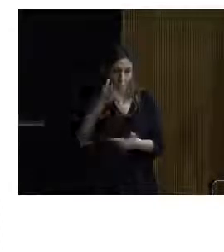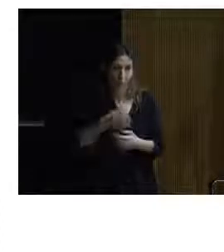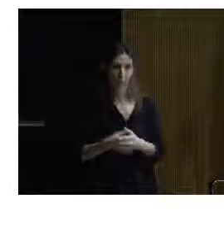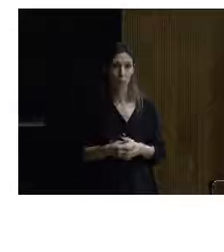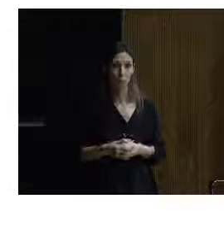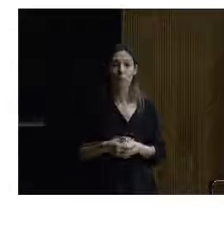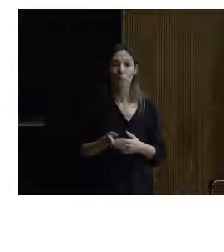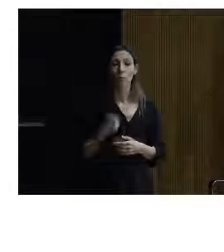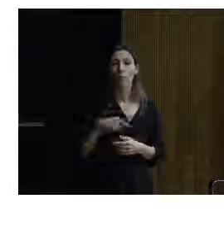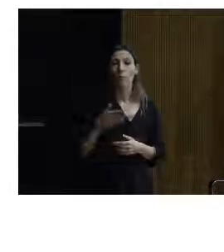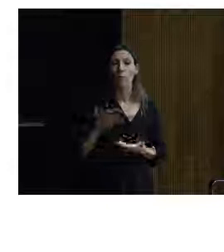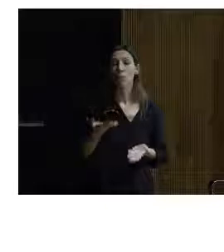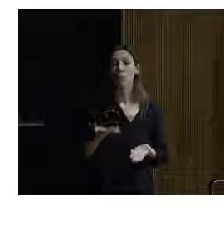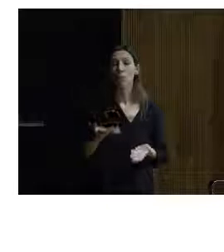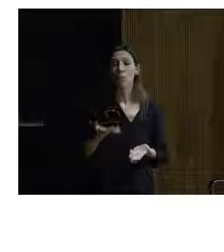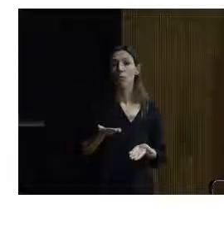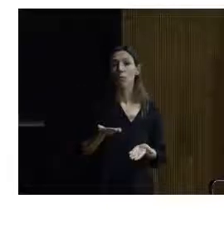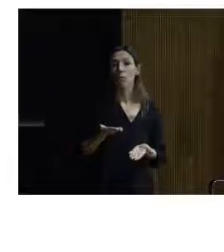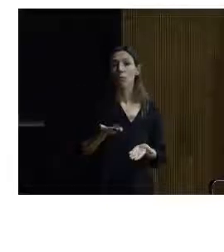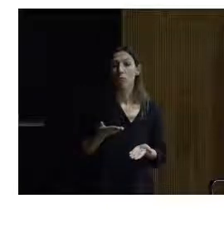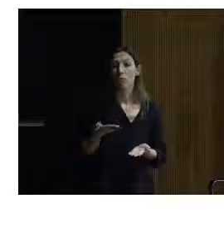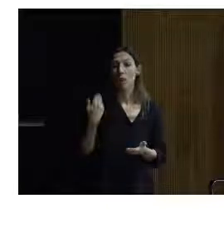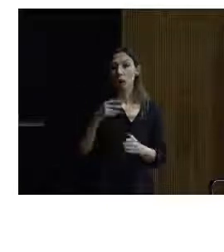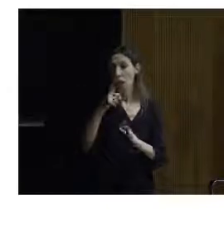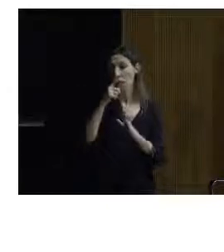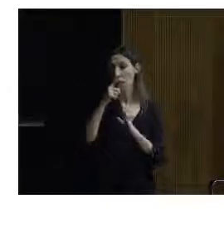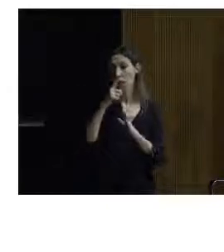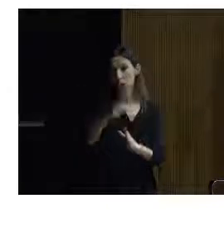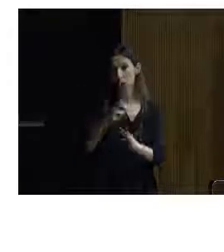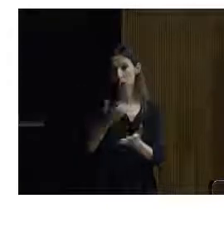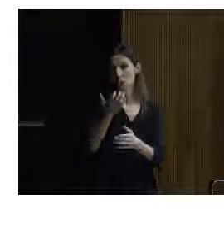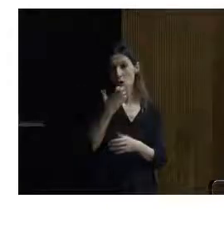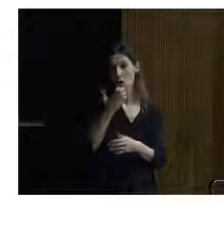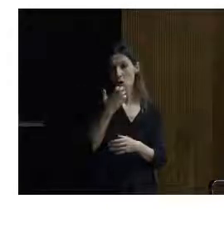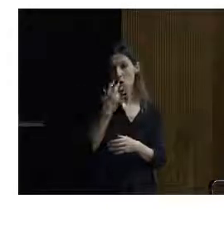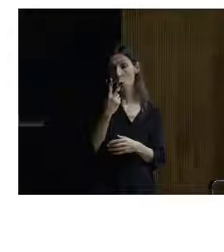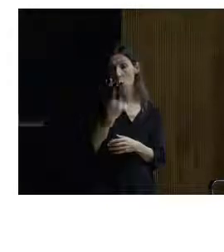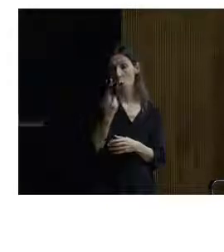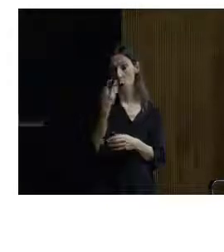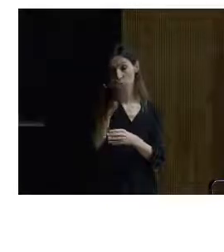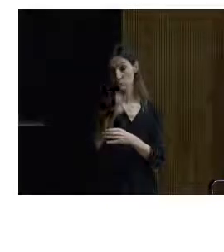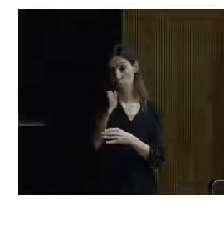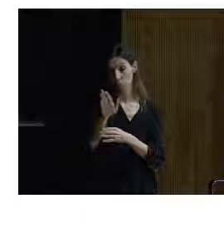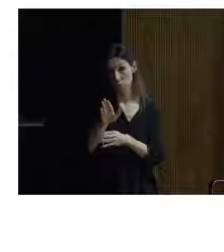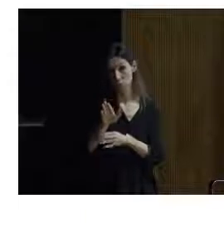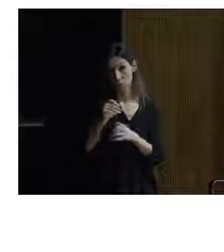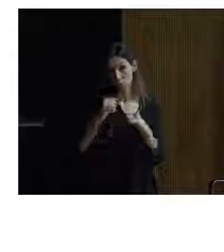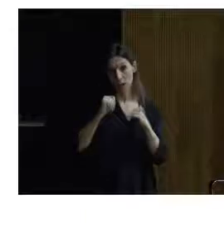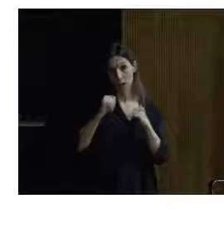en los últimos seis años dos ejemplos, primo hermanos el uno y el otro, que empezaron como